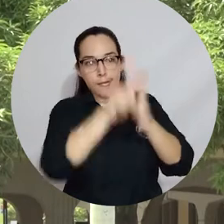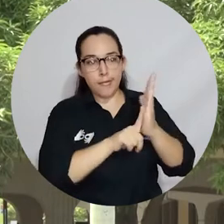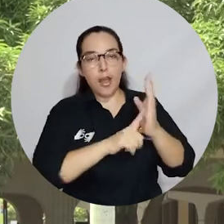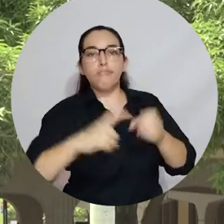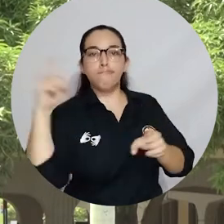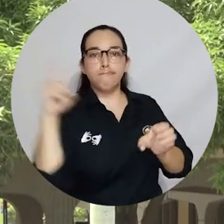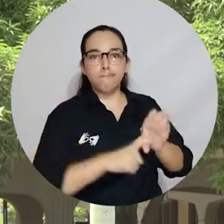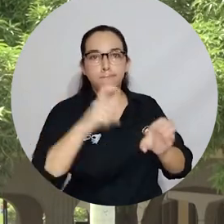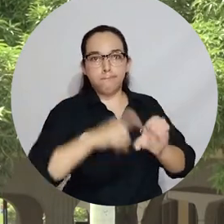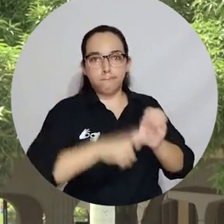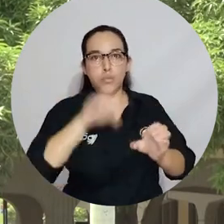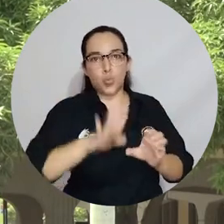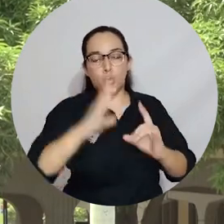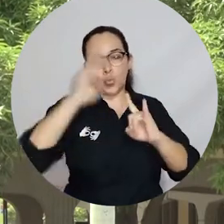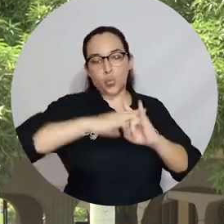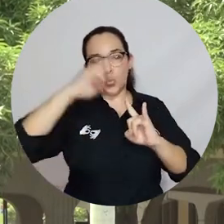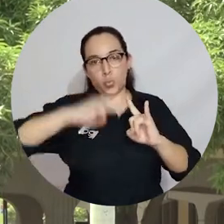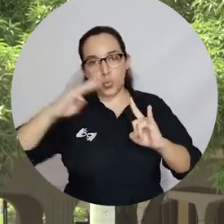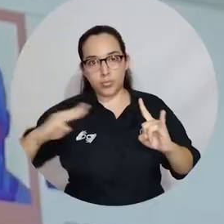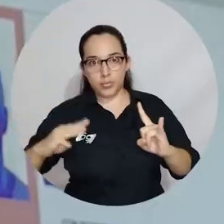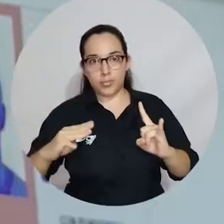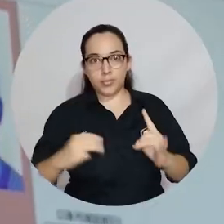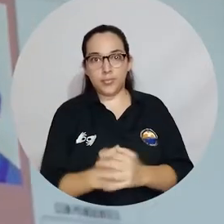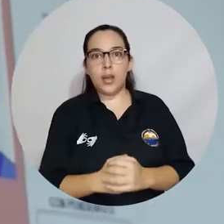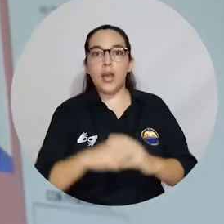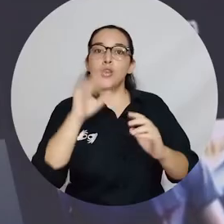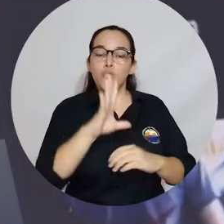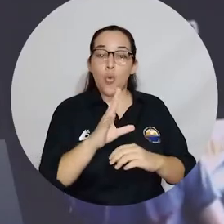pregrado presencial de la Universidad Magdalena en el periodo 2021-2.